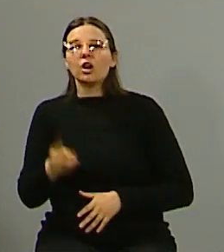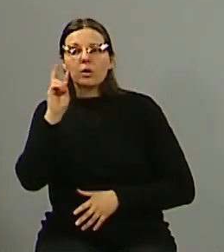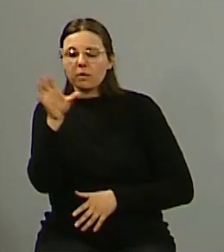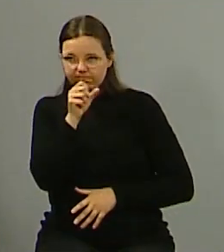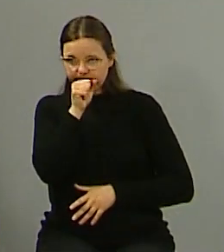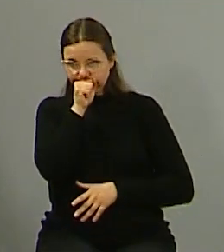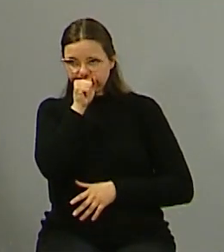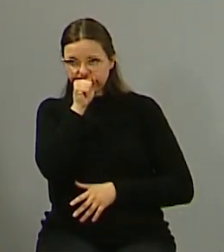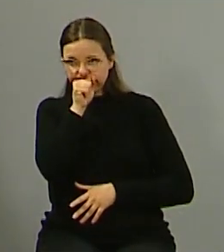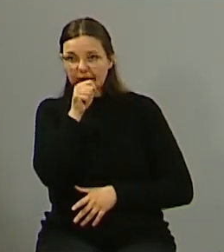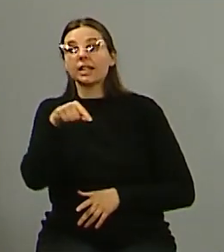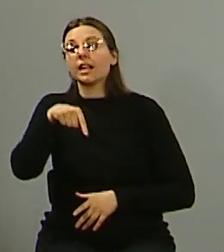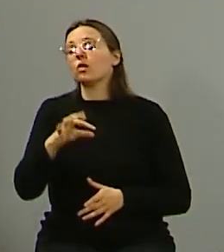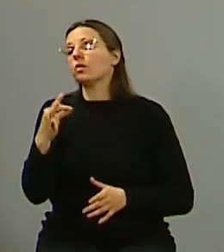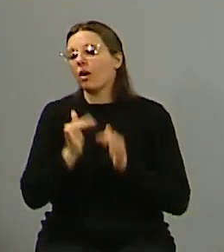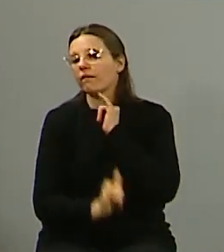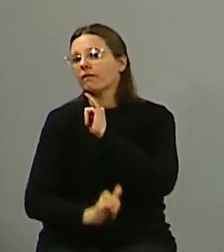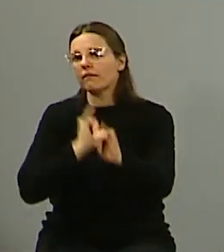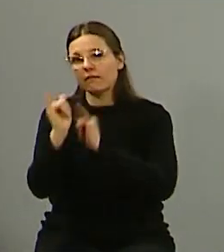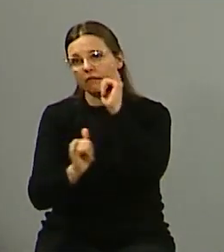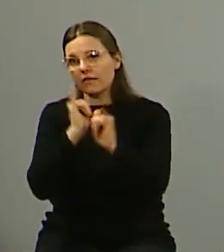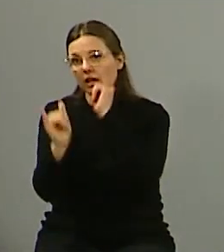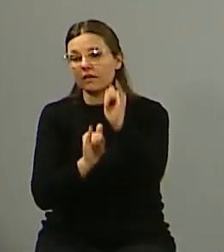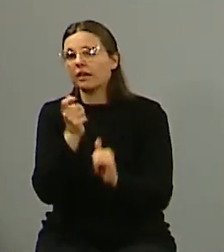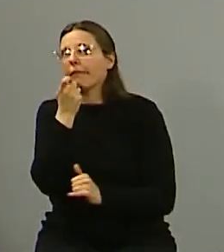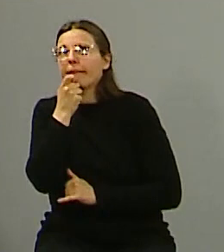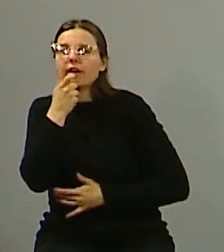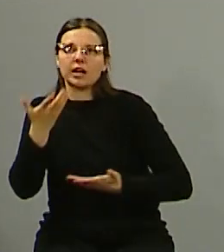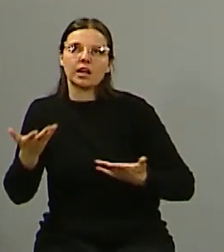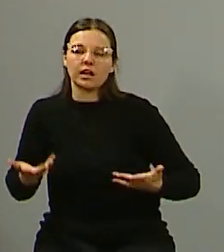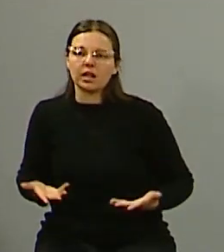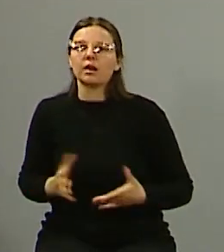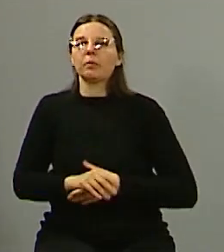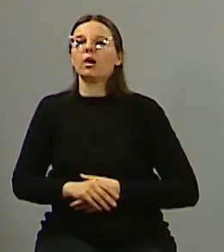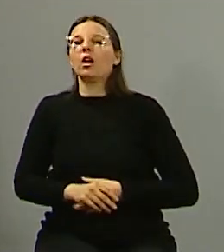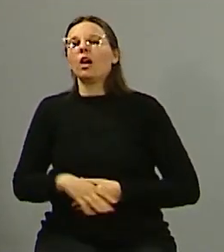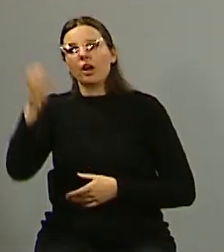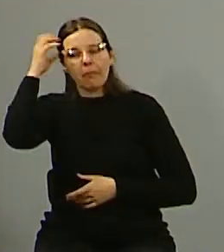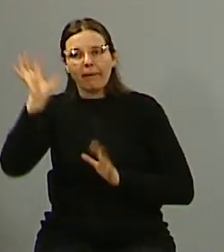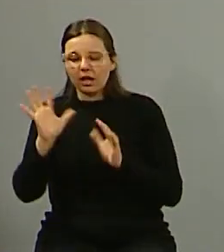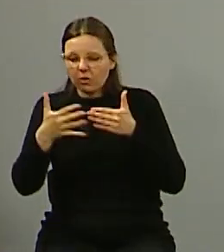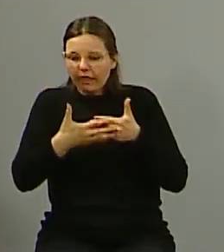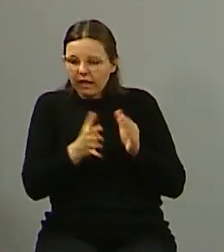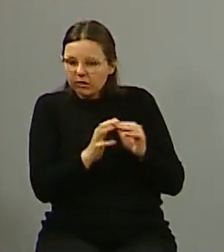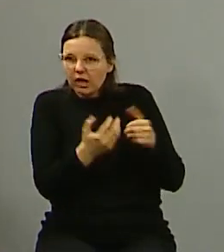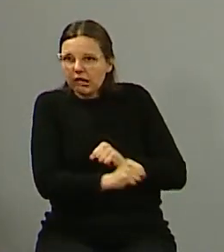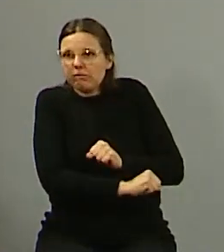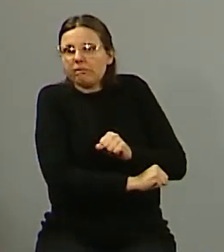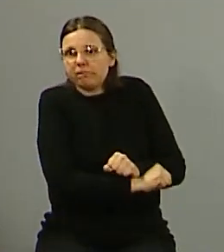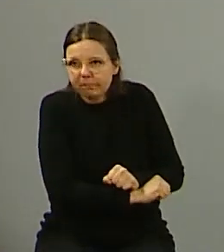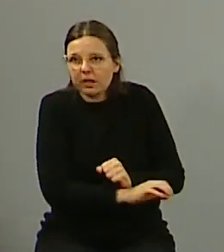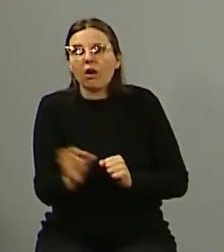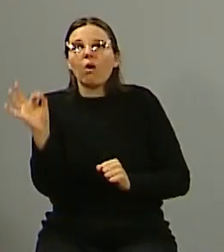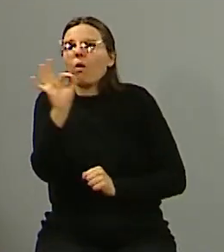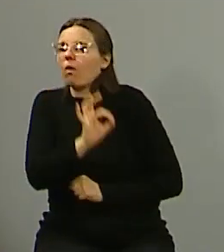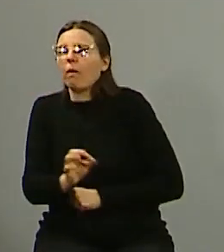Reporta y no suena la alarma por si están por si están encerrados en un baño, por si se están asaltando y demás y también les hemos